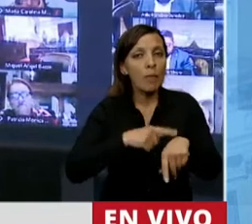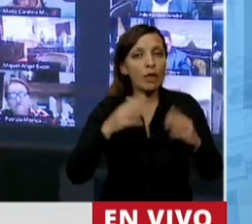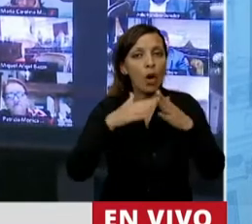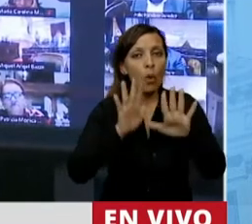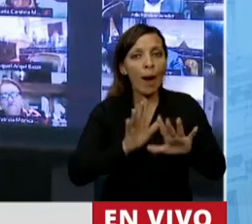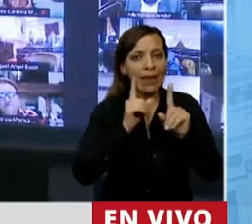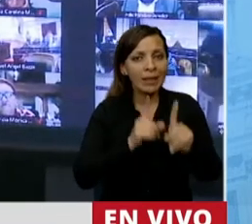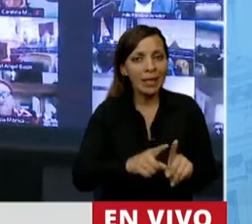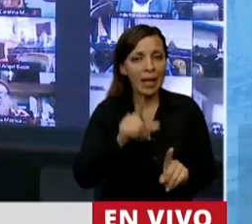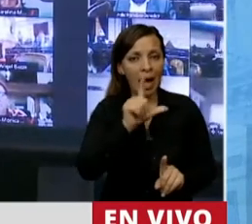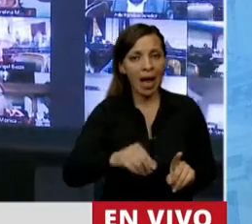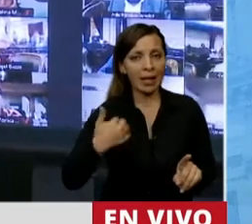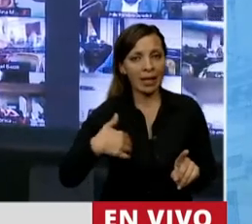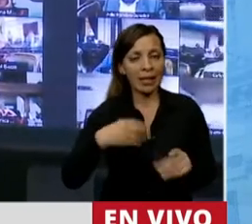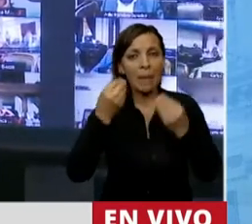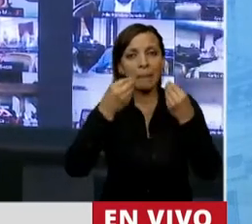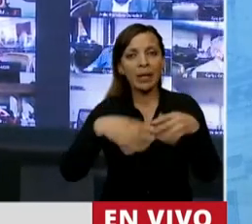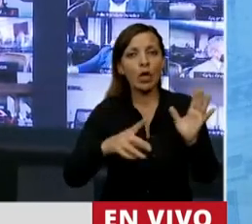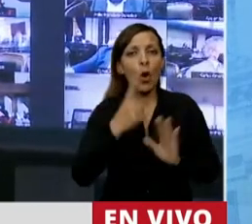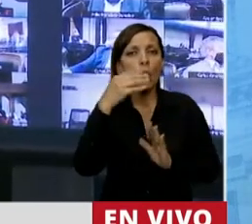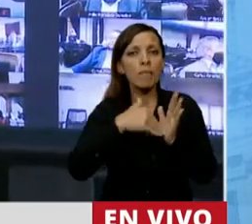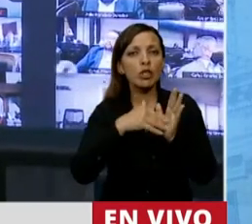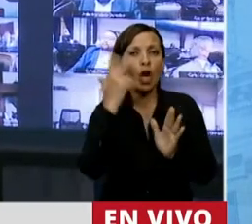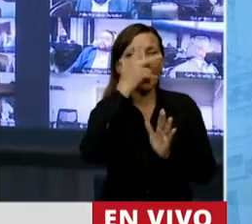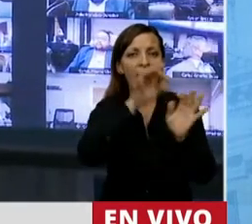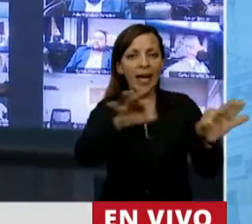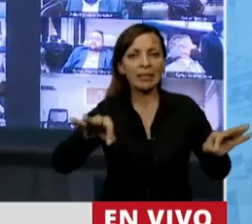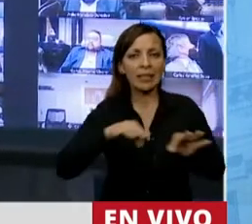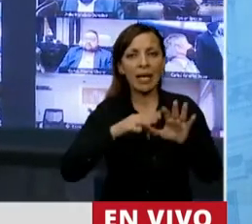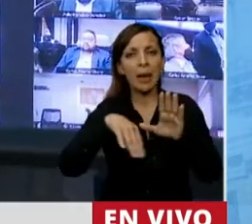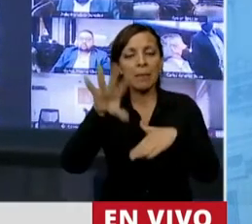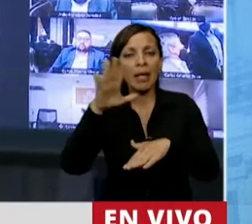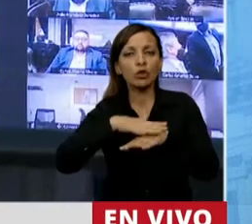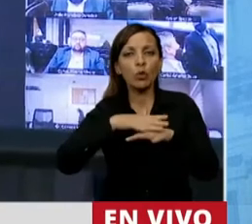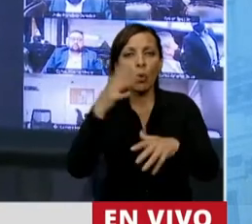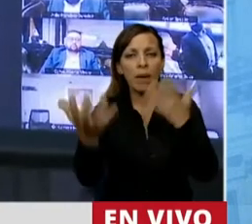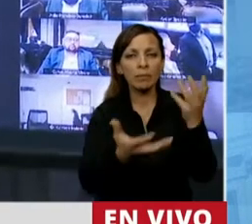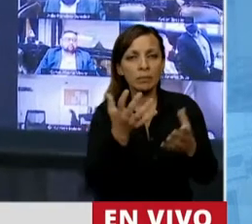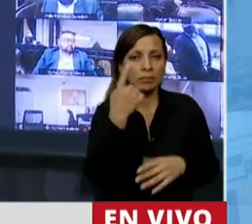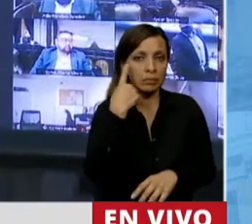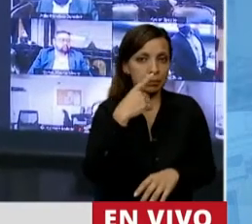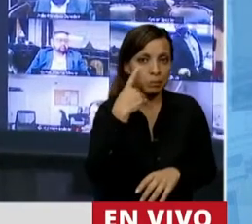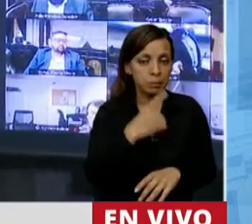sufrió la pérdida de más de un millón de hectáreas, arrasada por miles de focos intencionales,